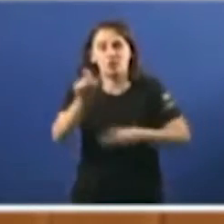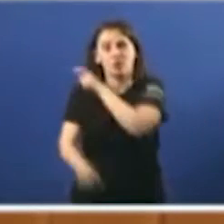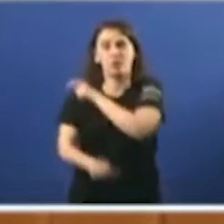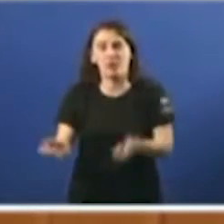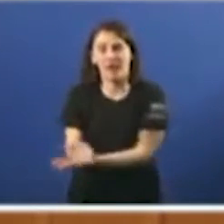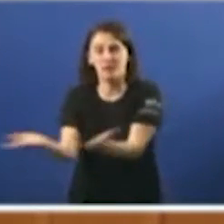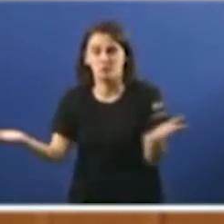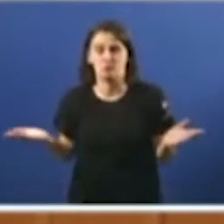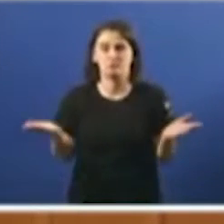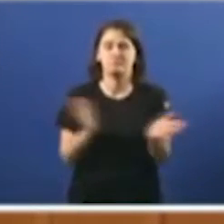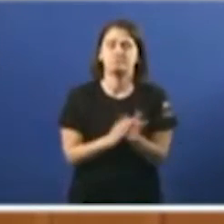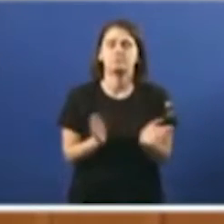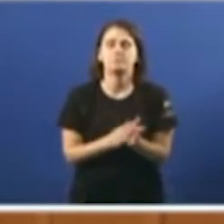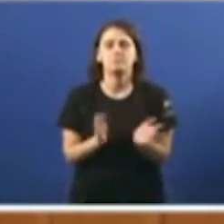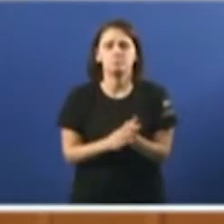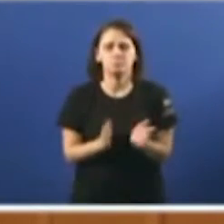Mais posiblemente